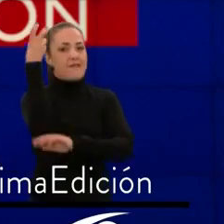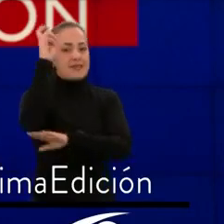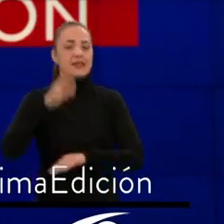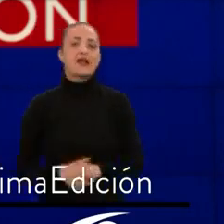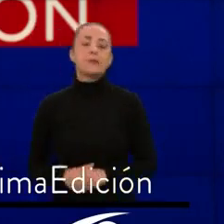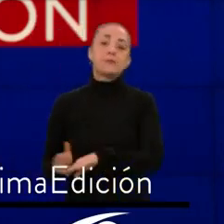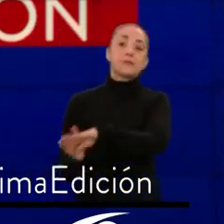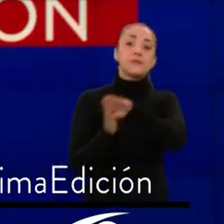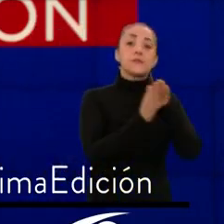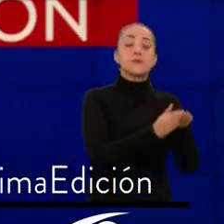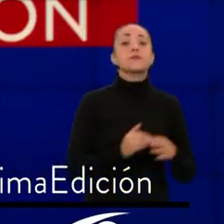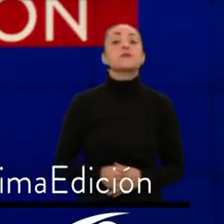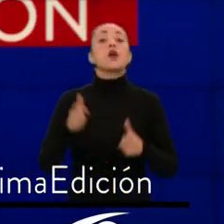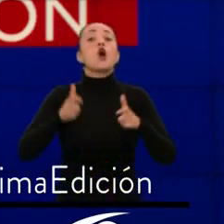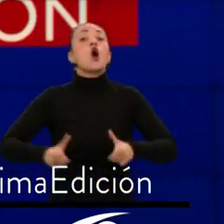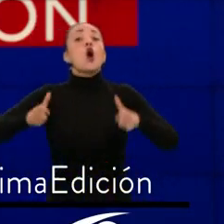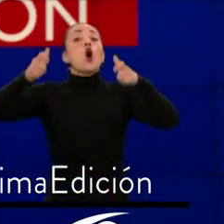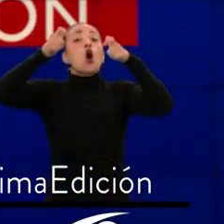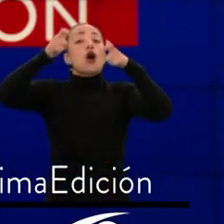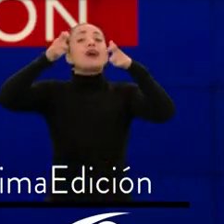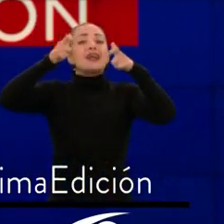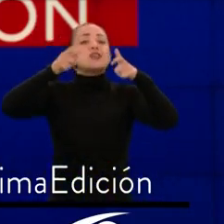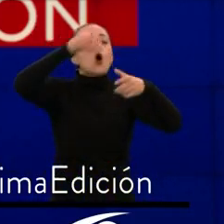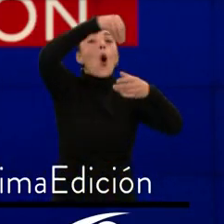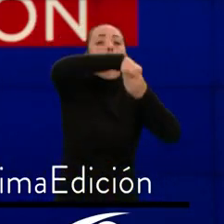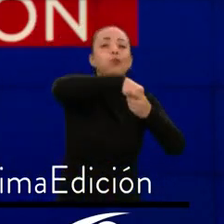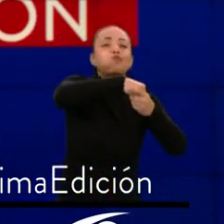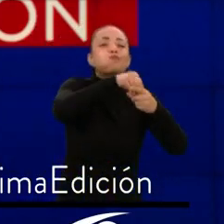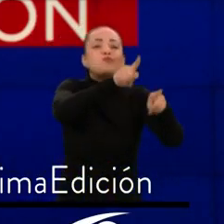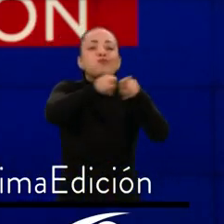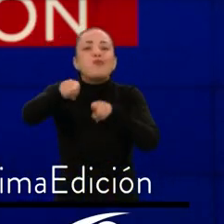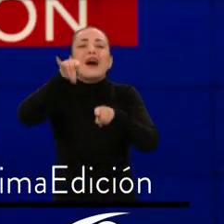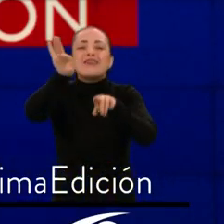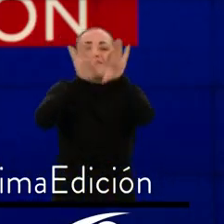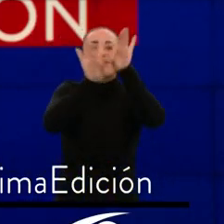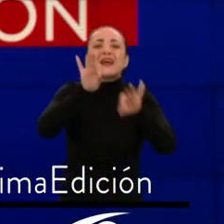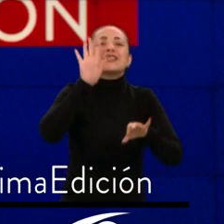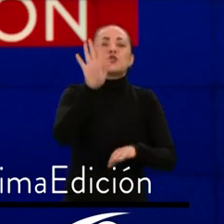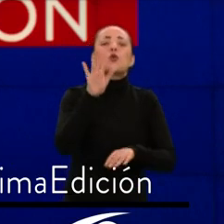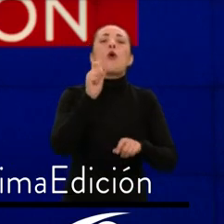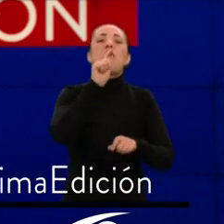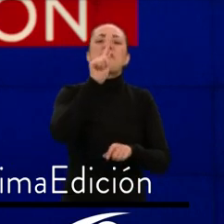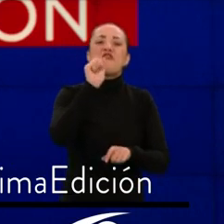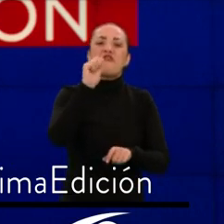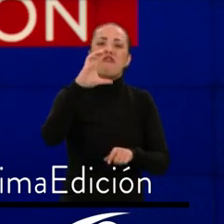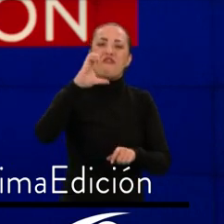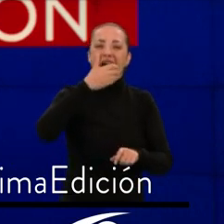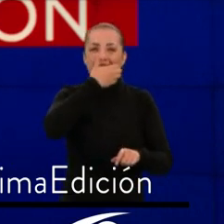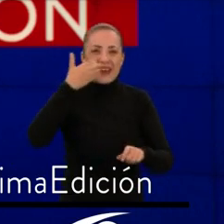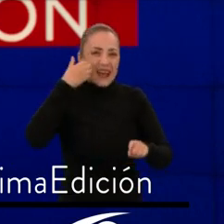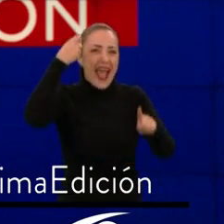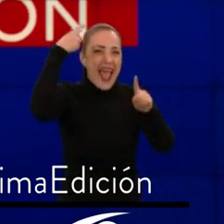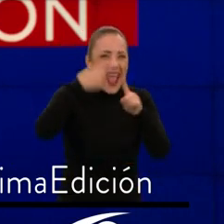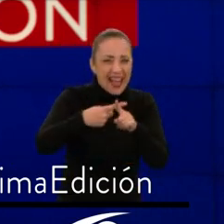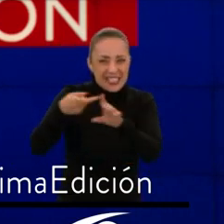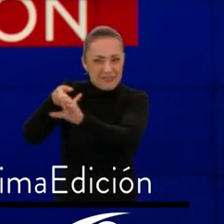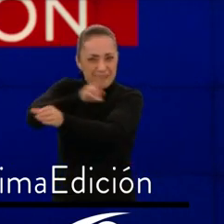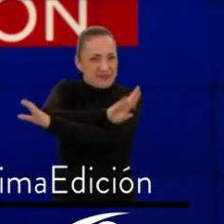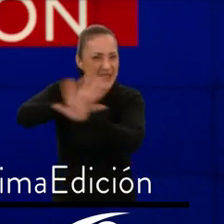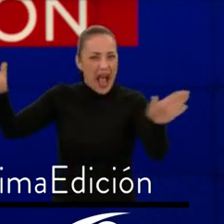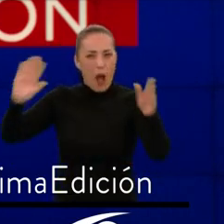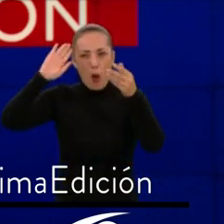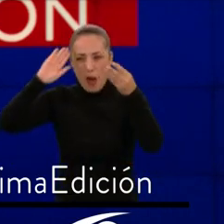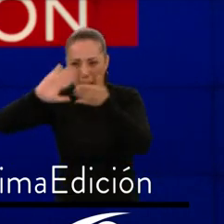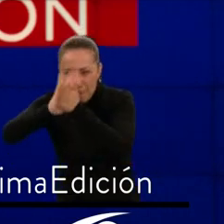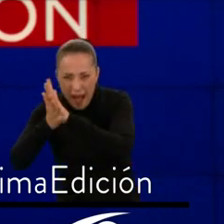La permanencia de congresistas de la antigua guerrilla de las FARC en sus respectivas curules tiene posiciones divididas entre el presidente Iván Duque y el expresidente